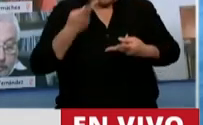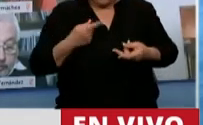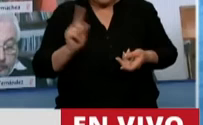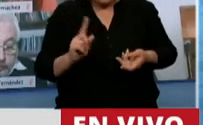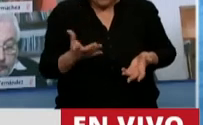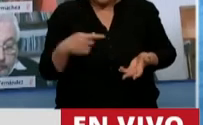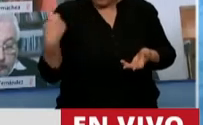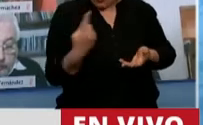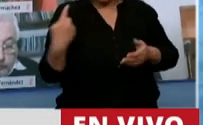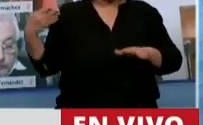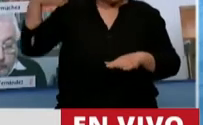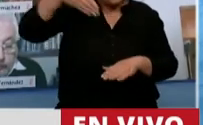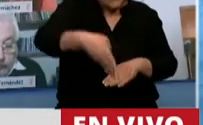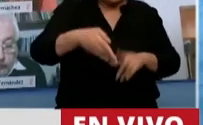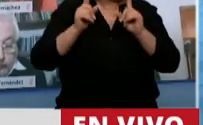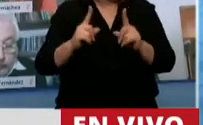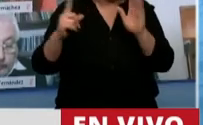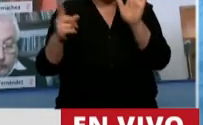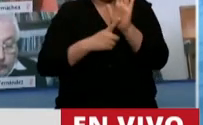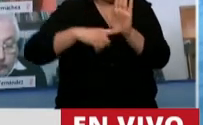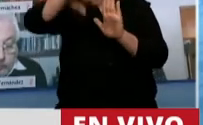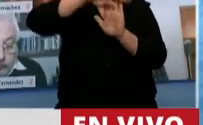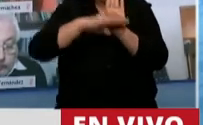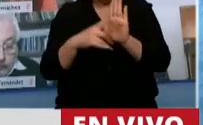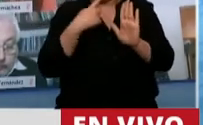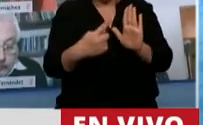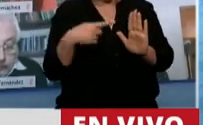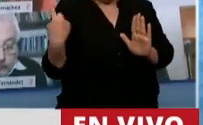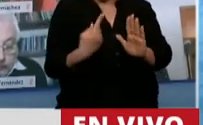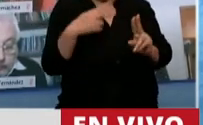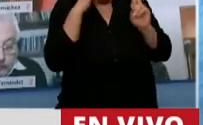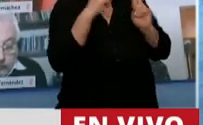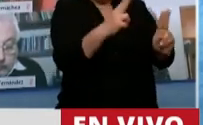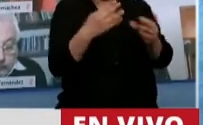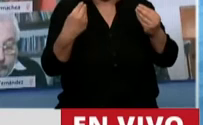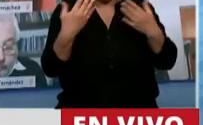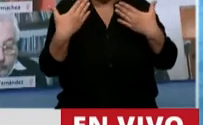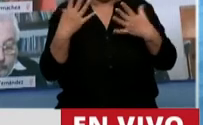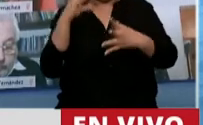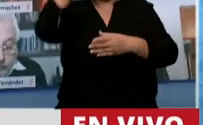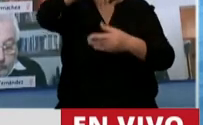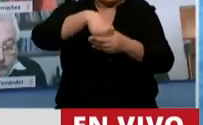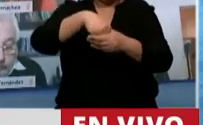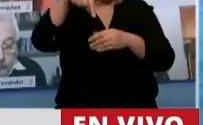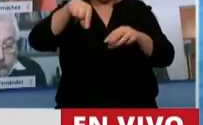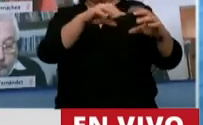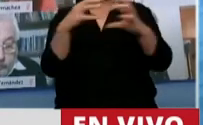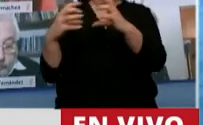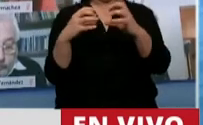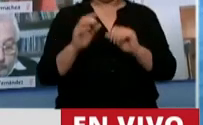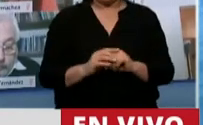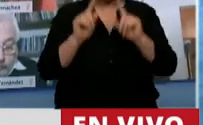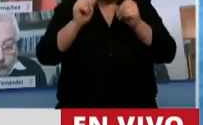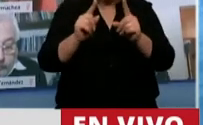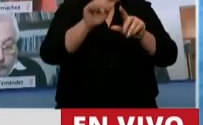nosotros que hemos venido en la forma que el reglamento prevé a poder participar de esta sesión a la que